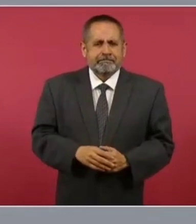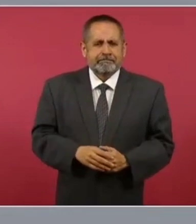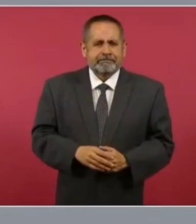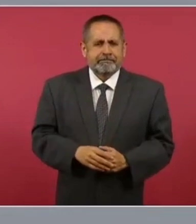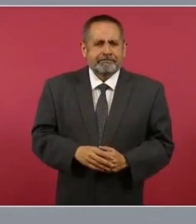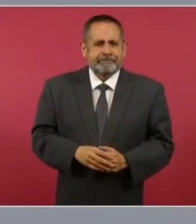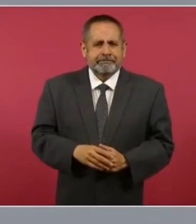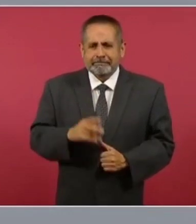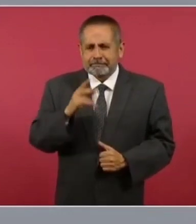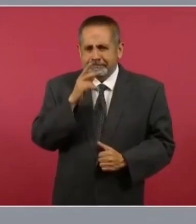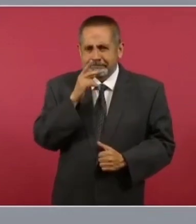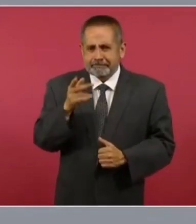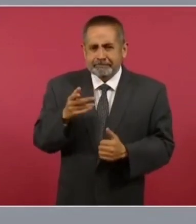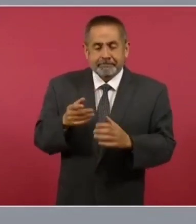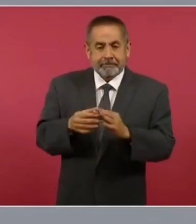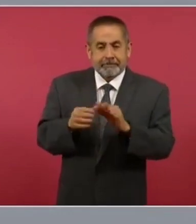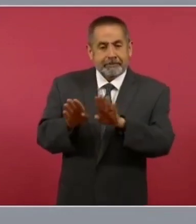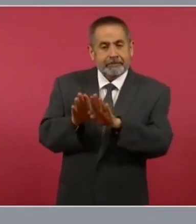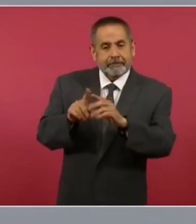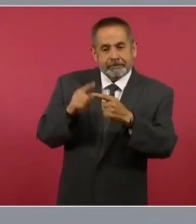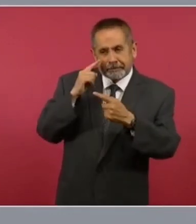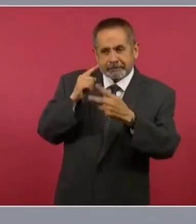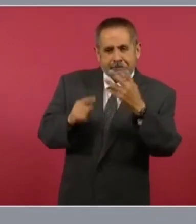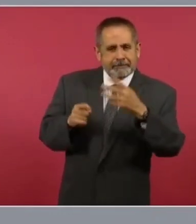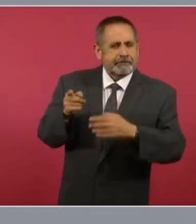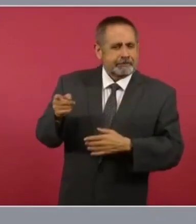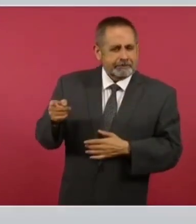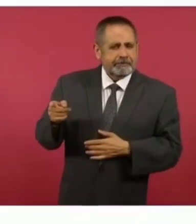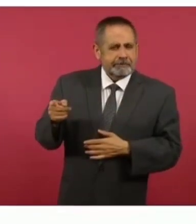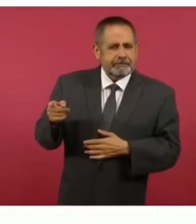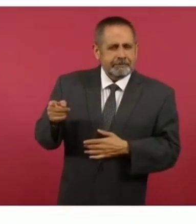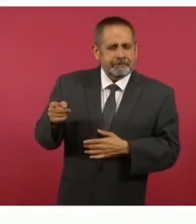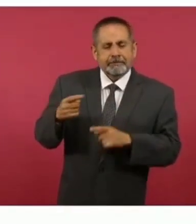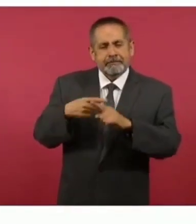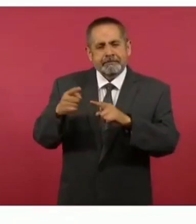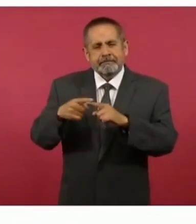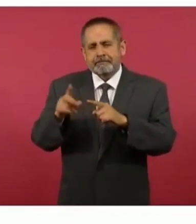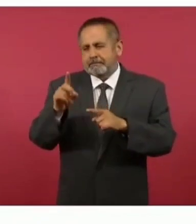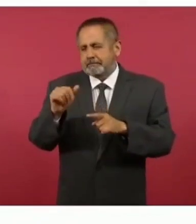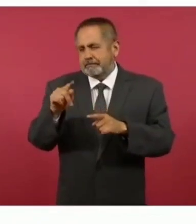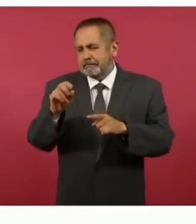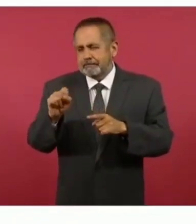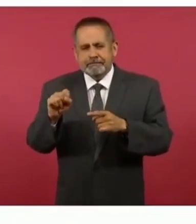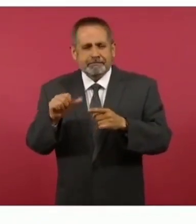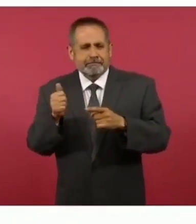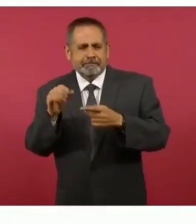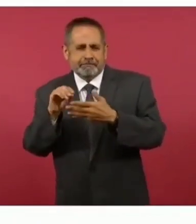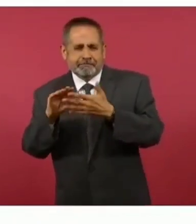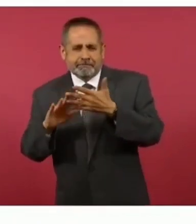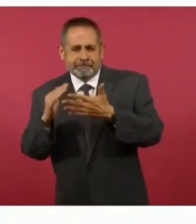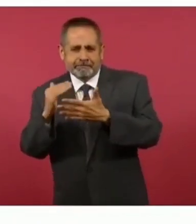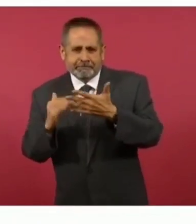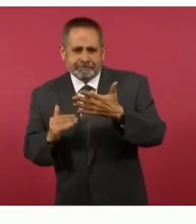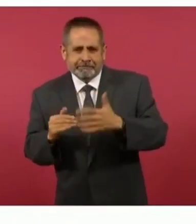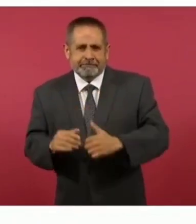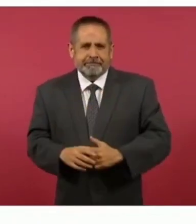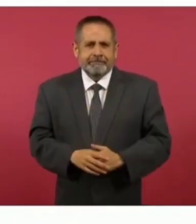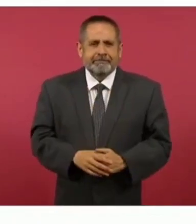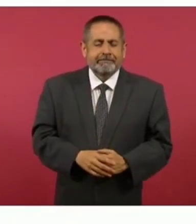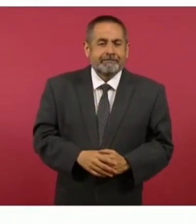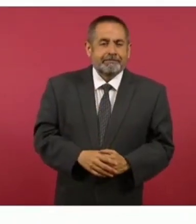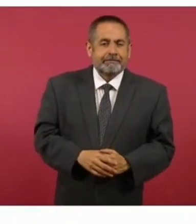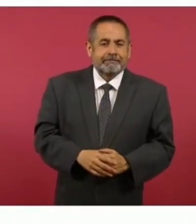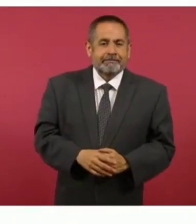Muy bonito. Y dice, estamos buscando los otros datos también. Aquí están los